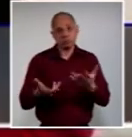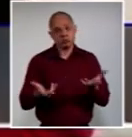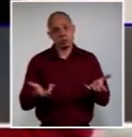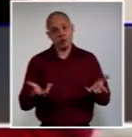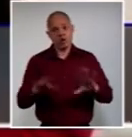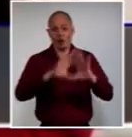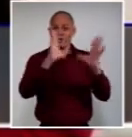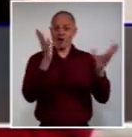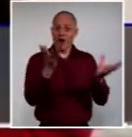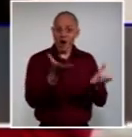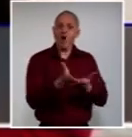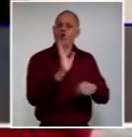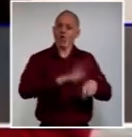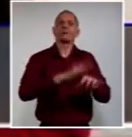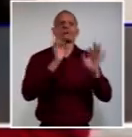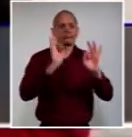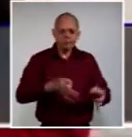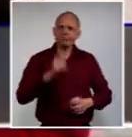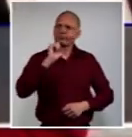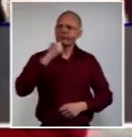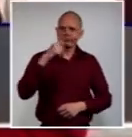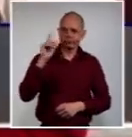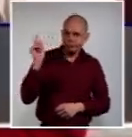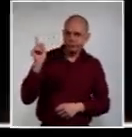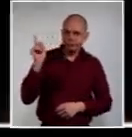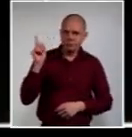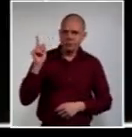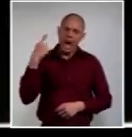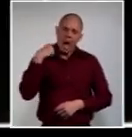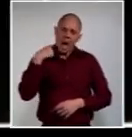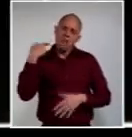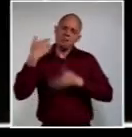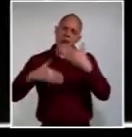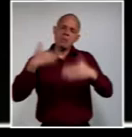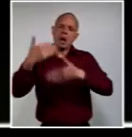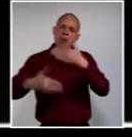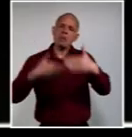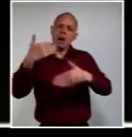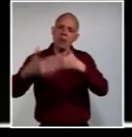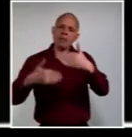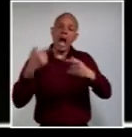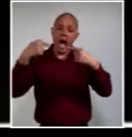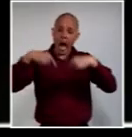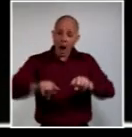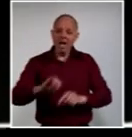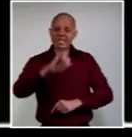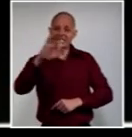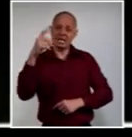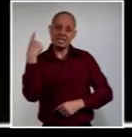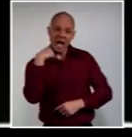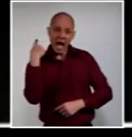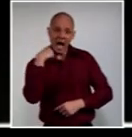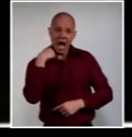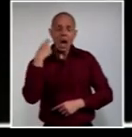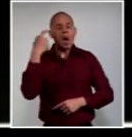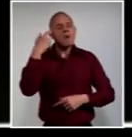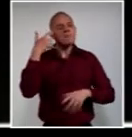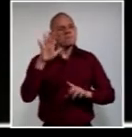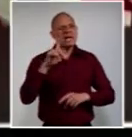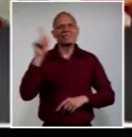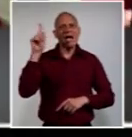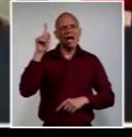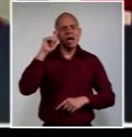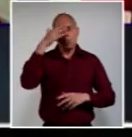décadas después la intención de destruir a la revolución cubana sigue patente en el gobierno de los Estados